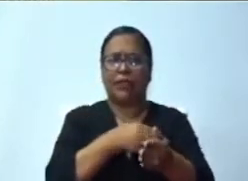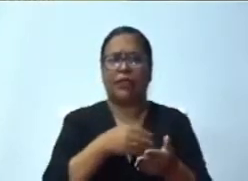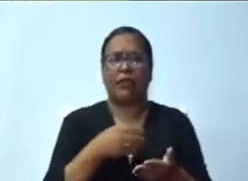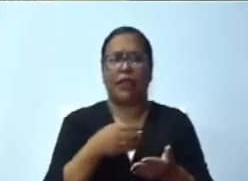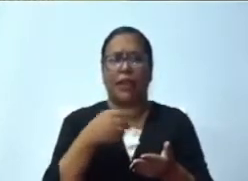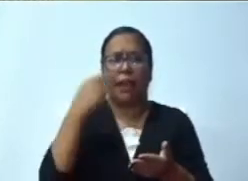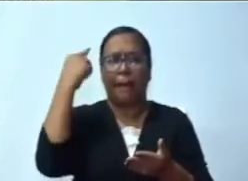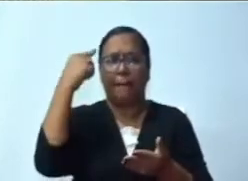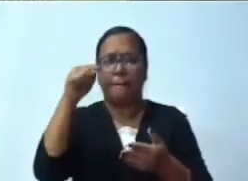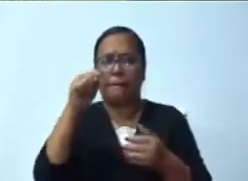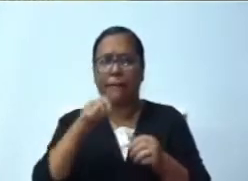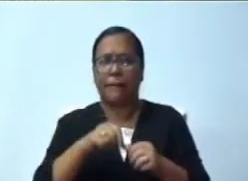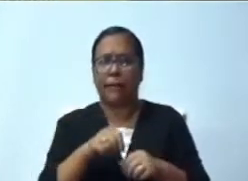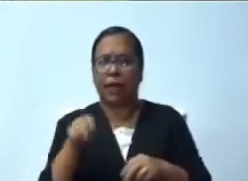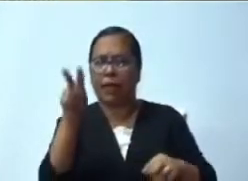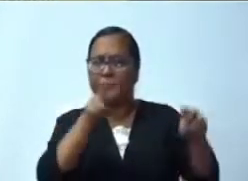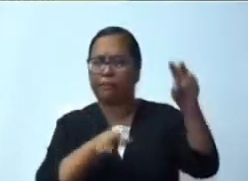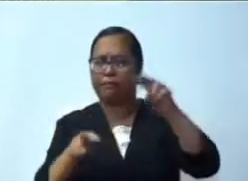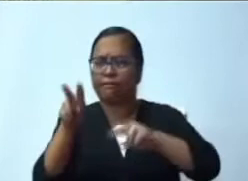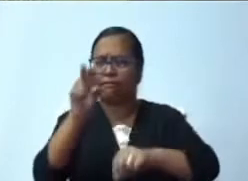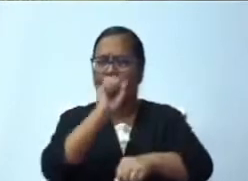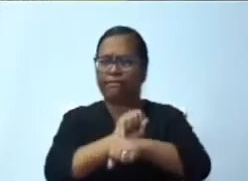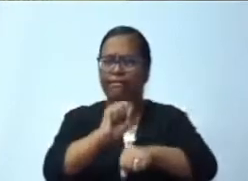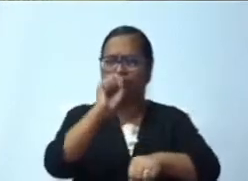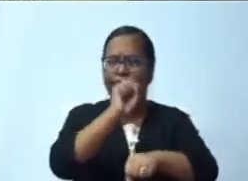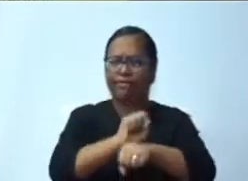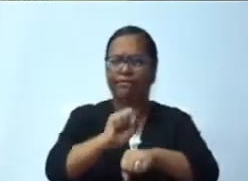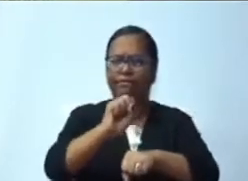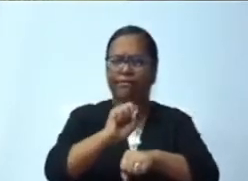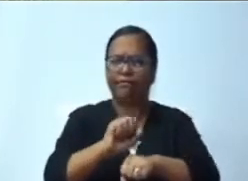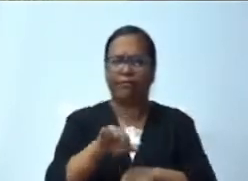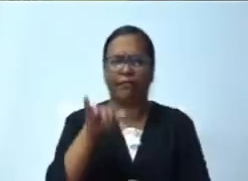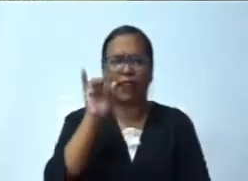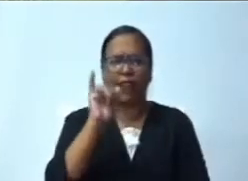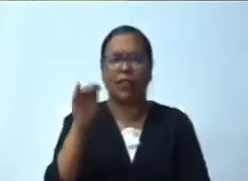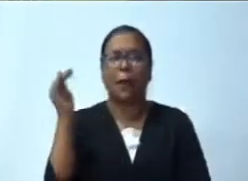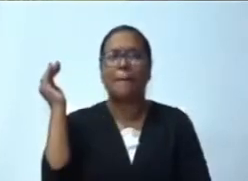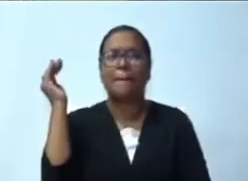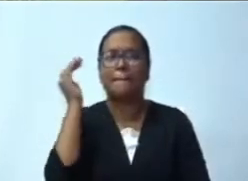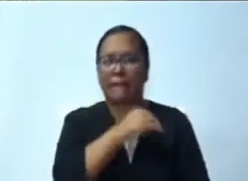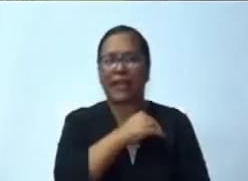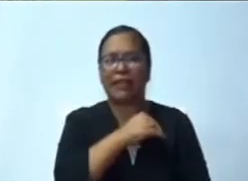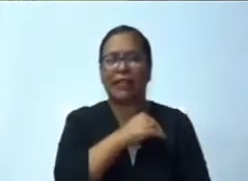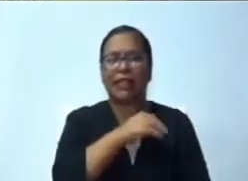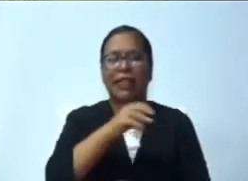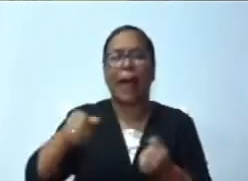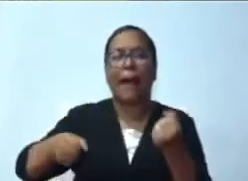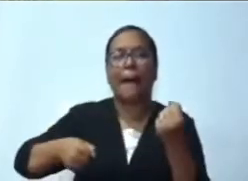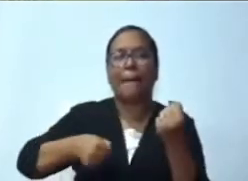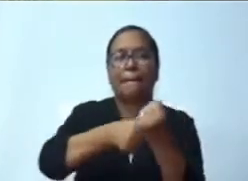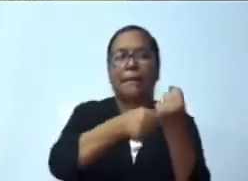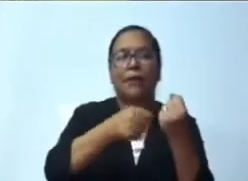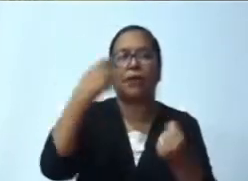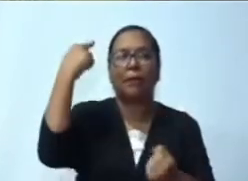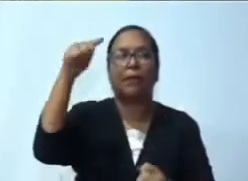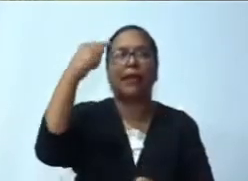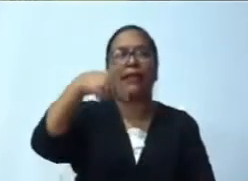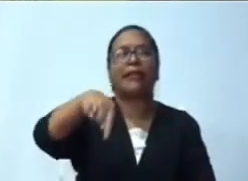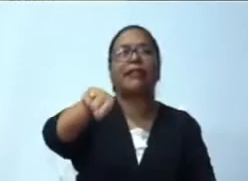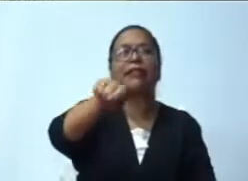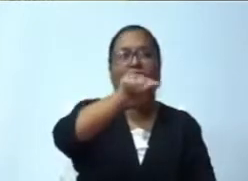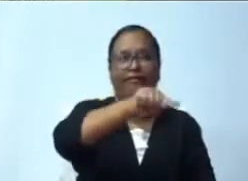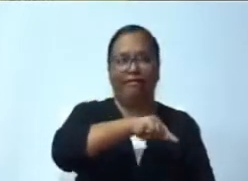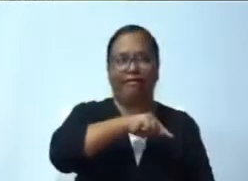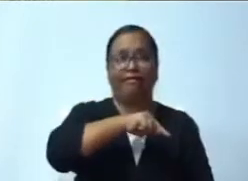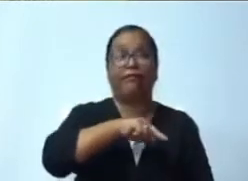Este mantenimiento vial, mentira, eso es apoyo presupuestario y se lo voy a demostrar.